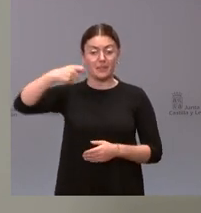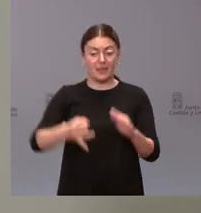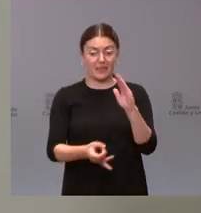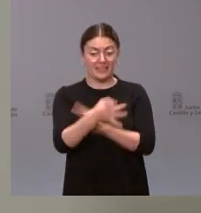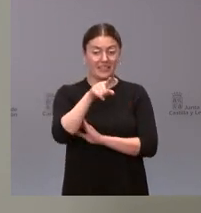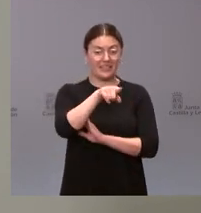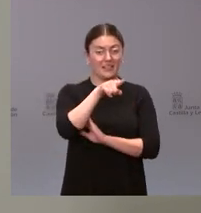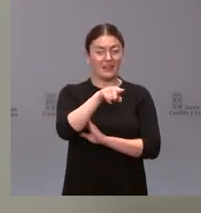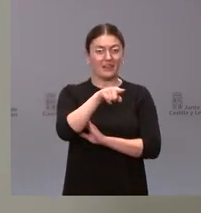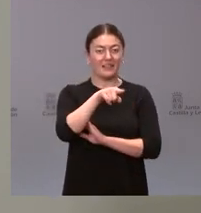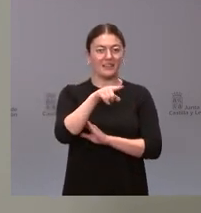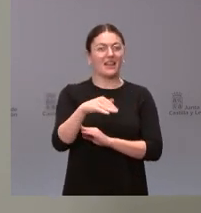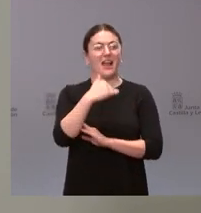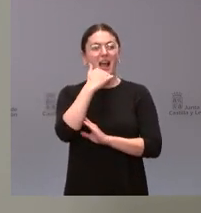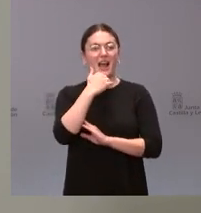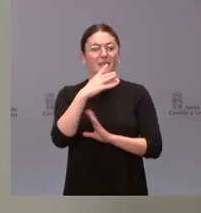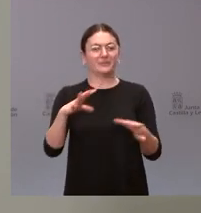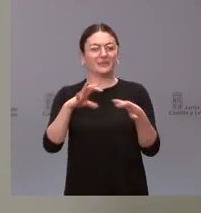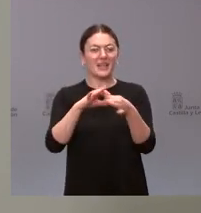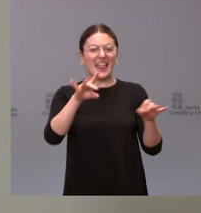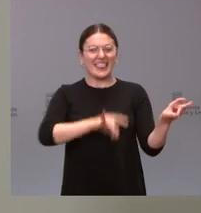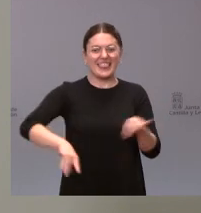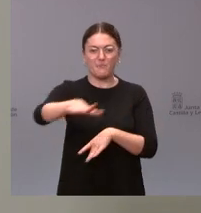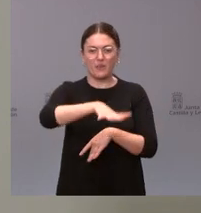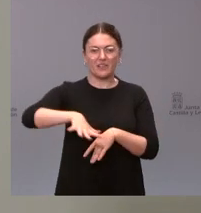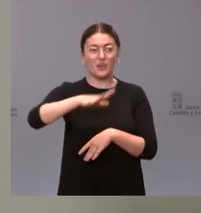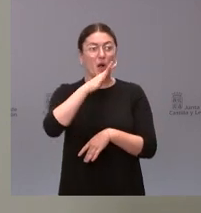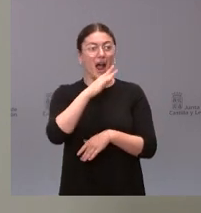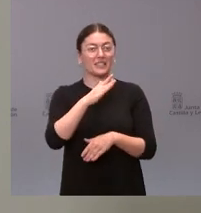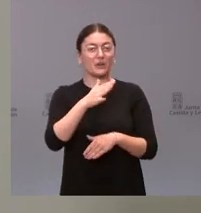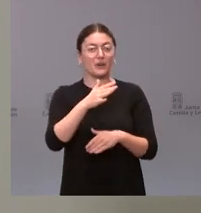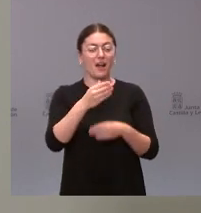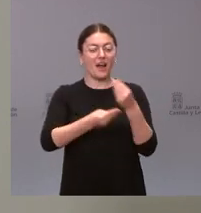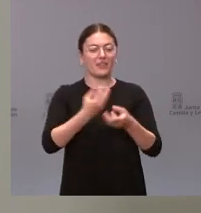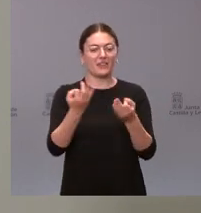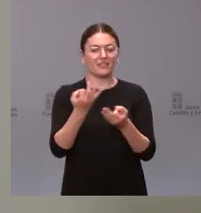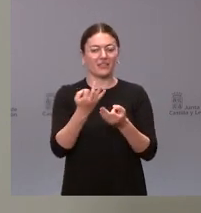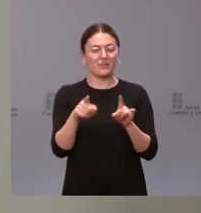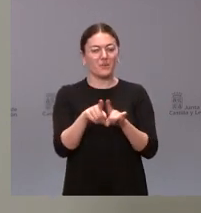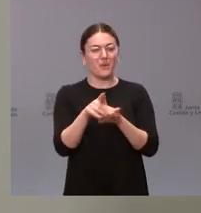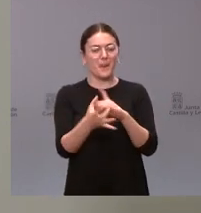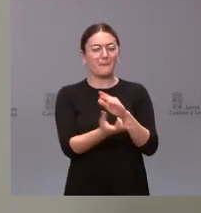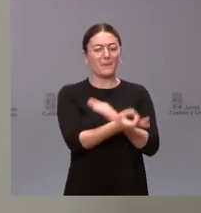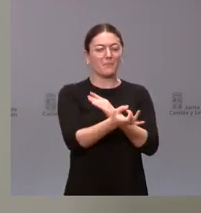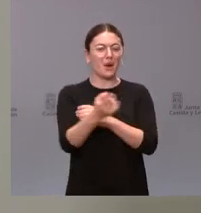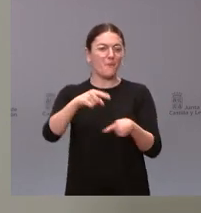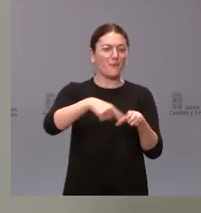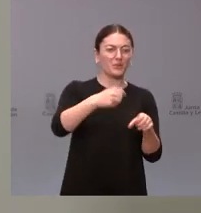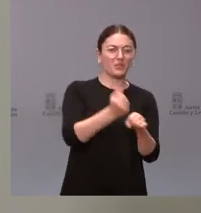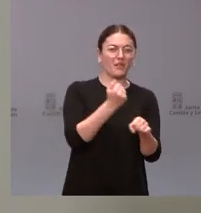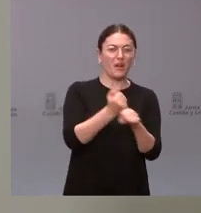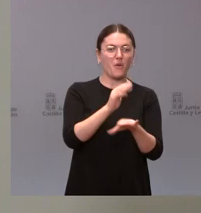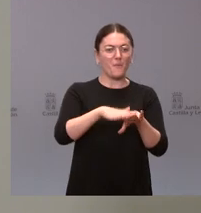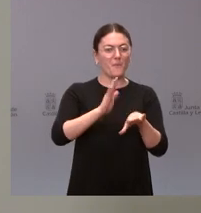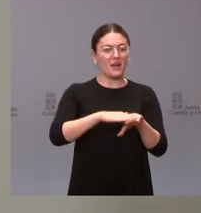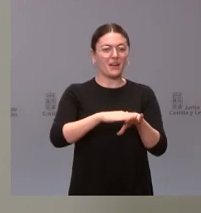apellido de reto demográfico y esa vicepresidencia hasta ahora básicamente lo que está sirviendo es para crear puestos de trabajo de un conjunto